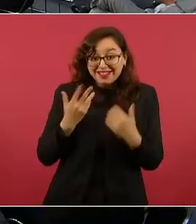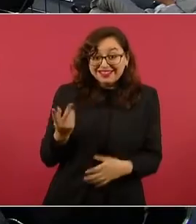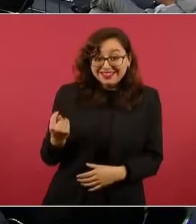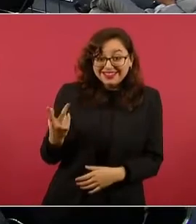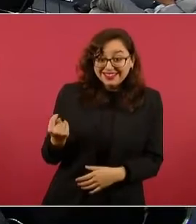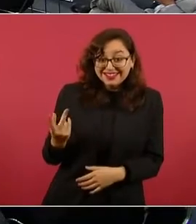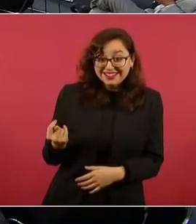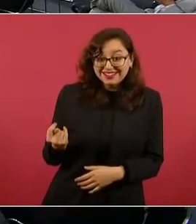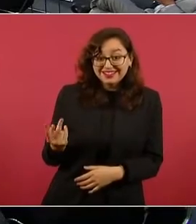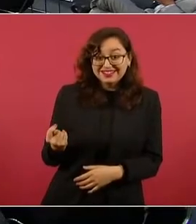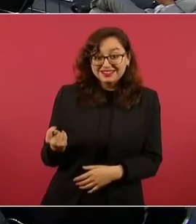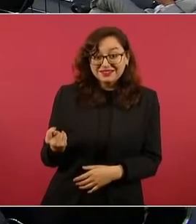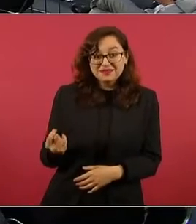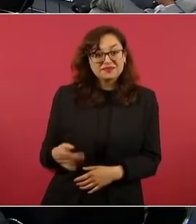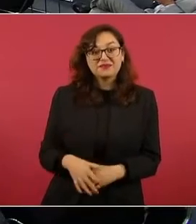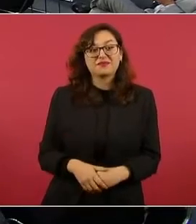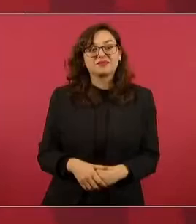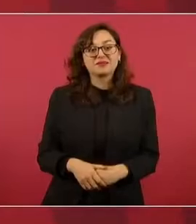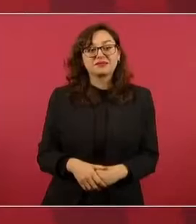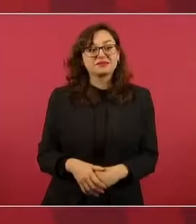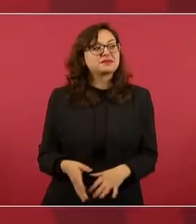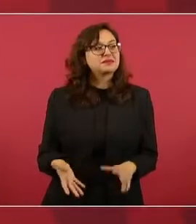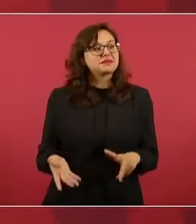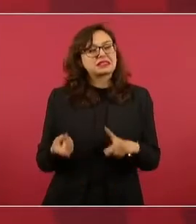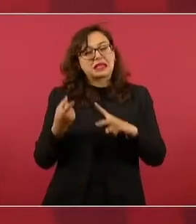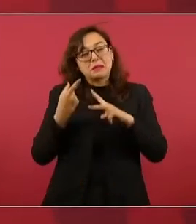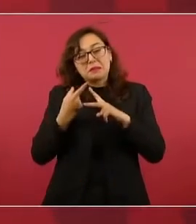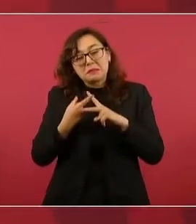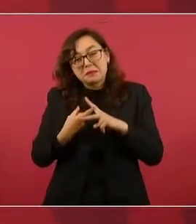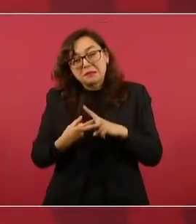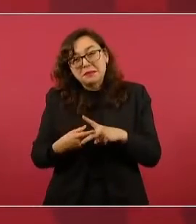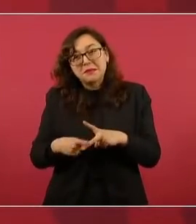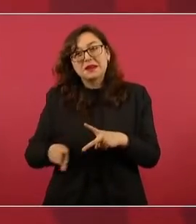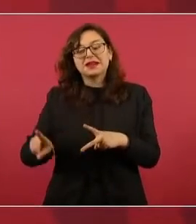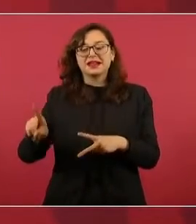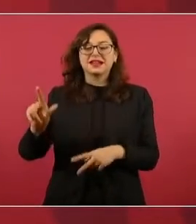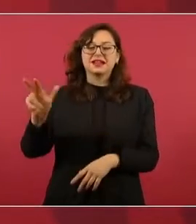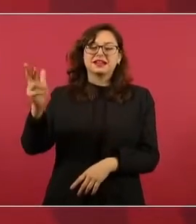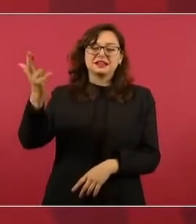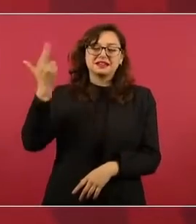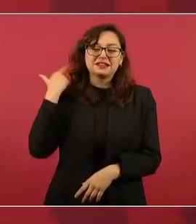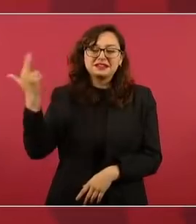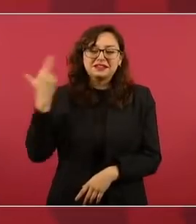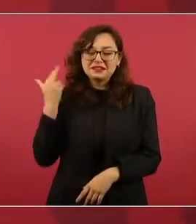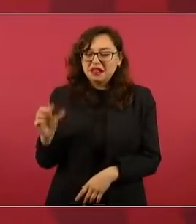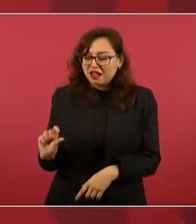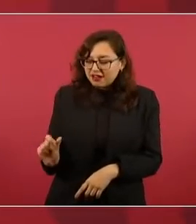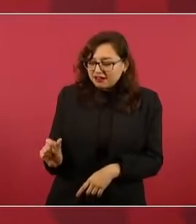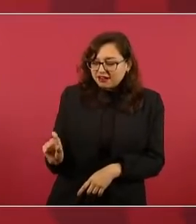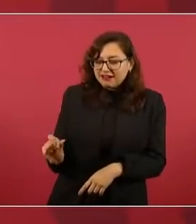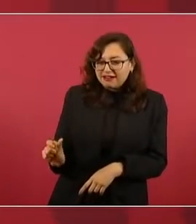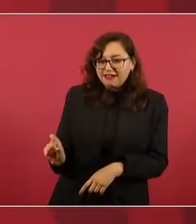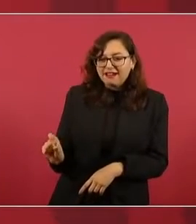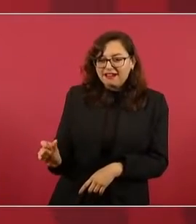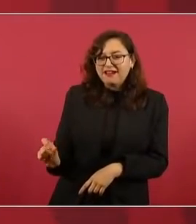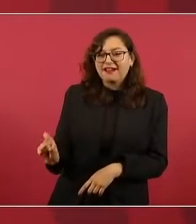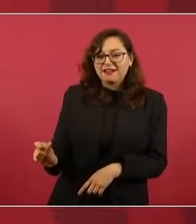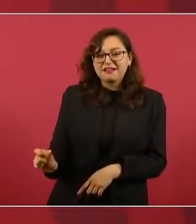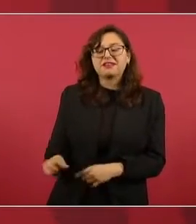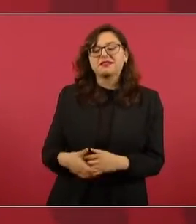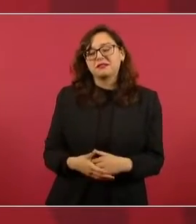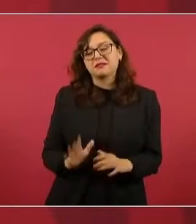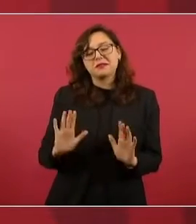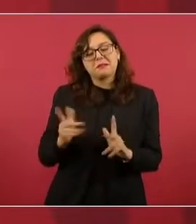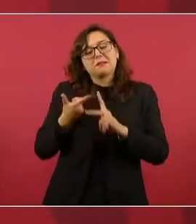empezaban los ríos, los ríos y los